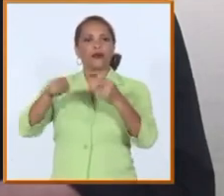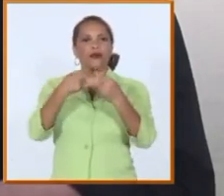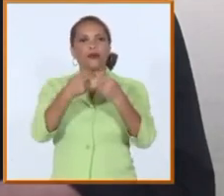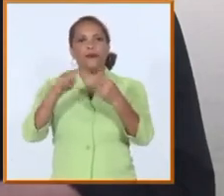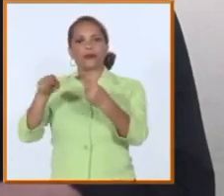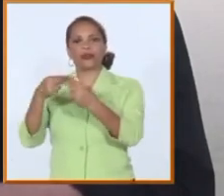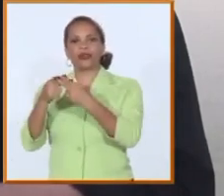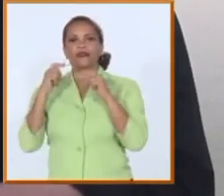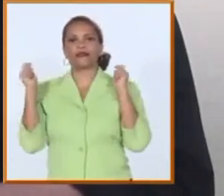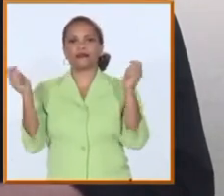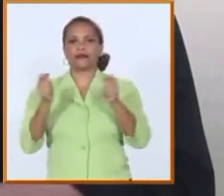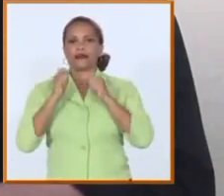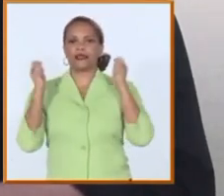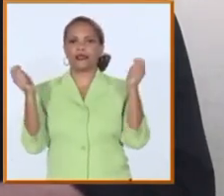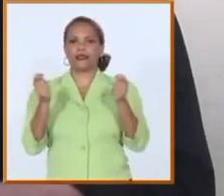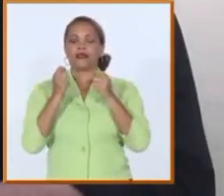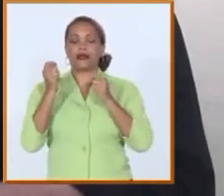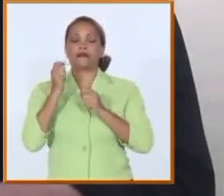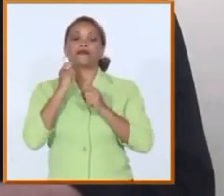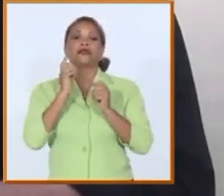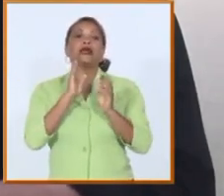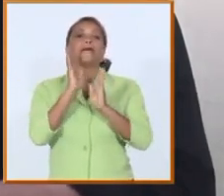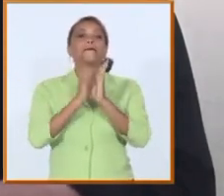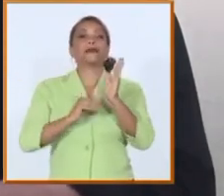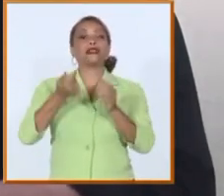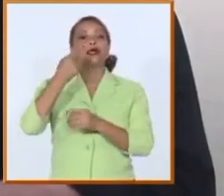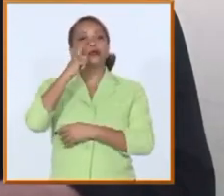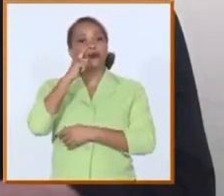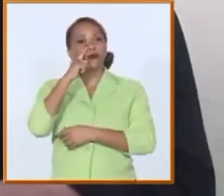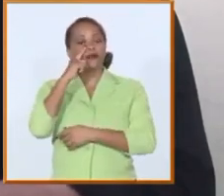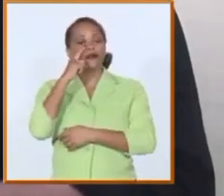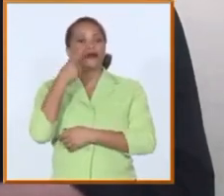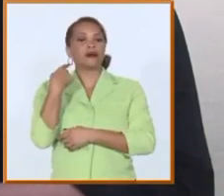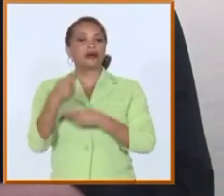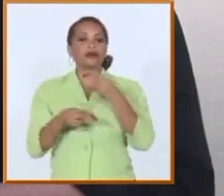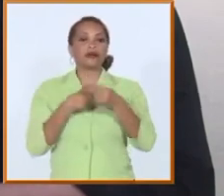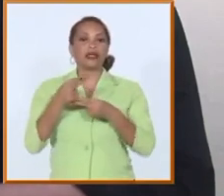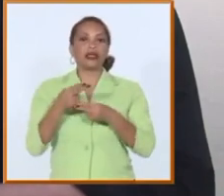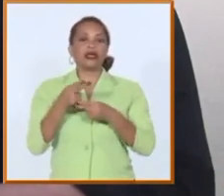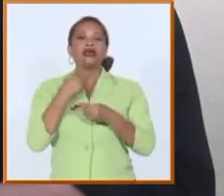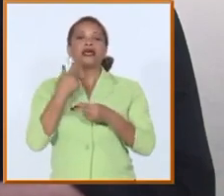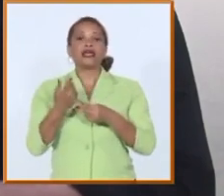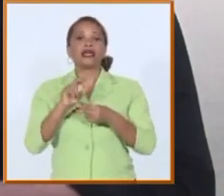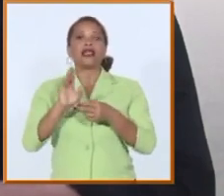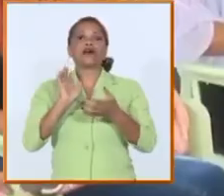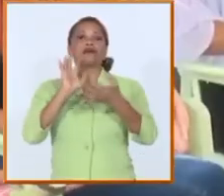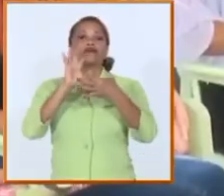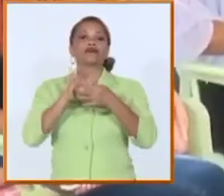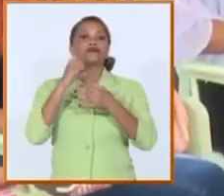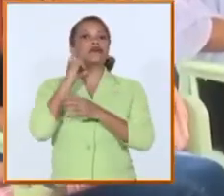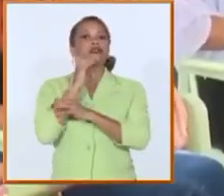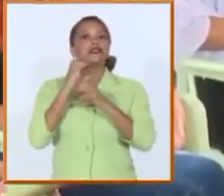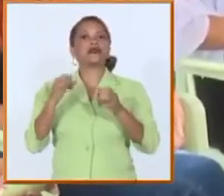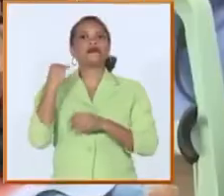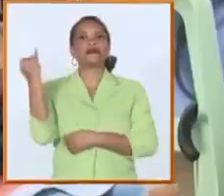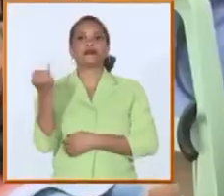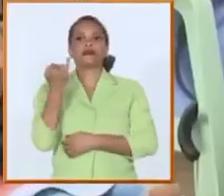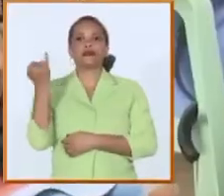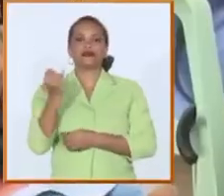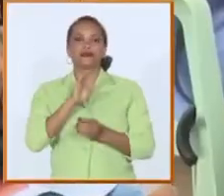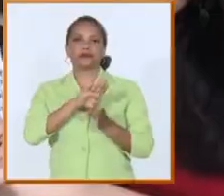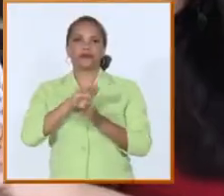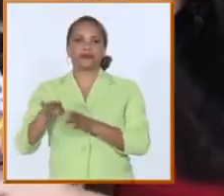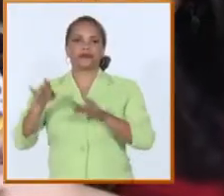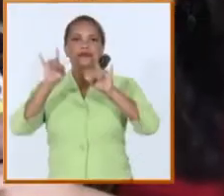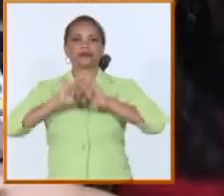los festivales y en el mes de noviembre tenemos previsto desarrollar nuestra gran convención científica internacional posicionada entre las